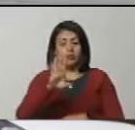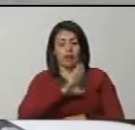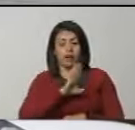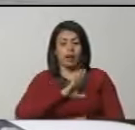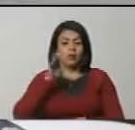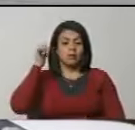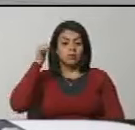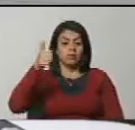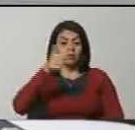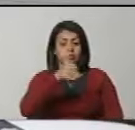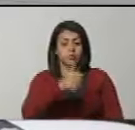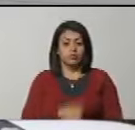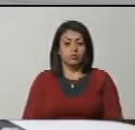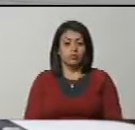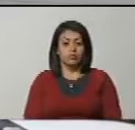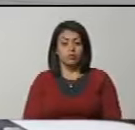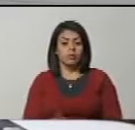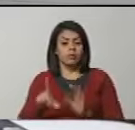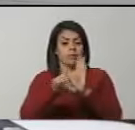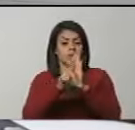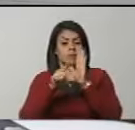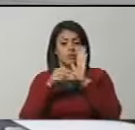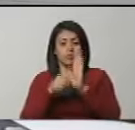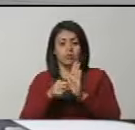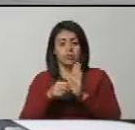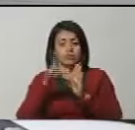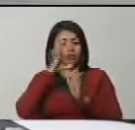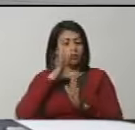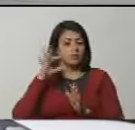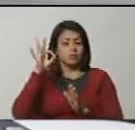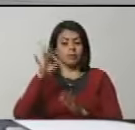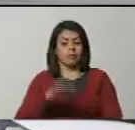Cadena perpetua es la pena que establece la legislación francesa.